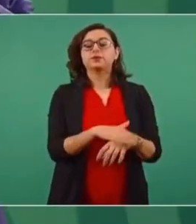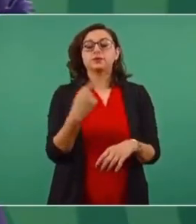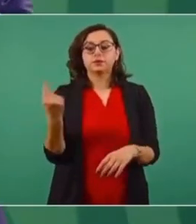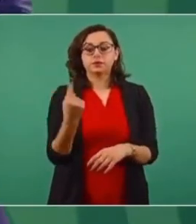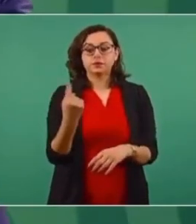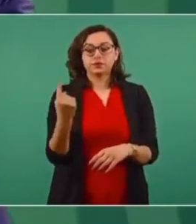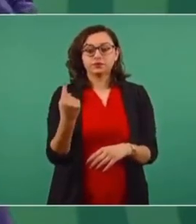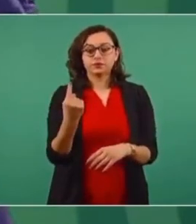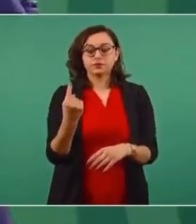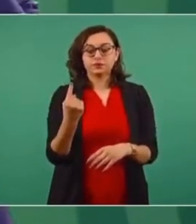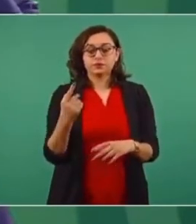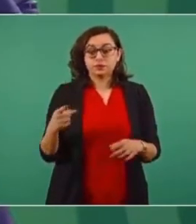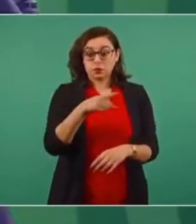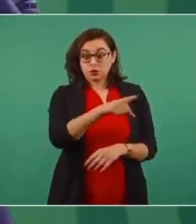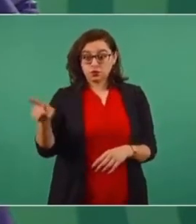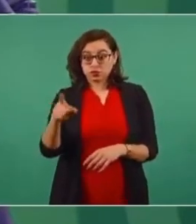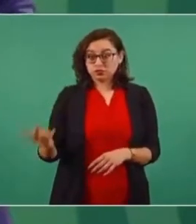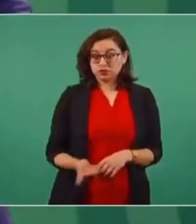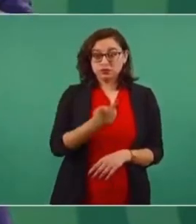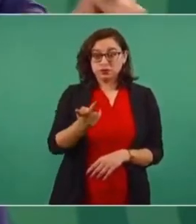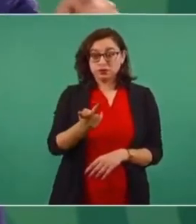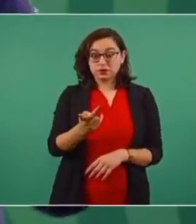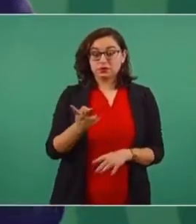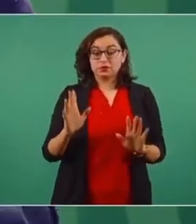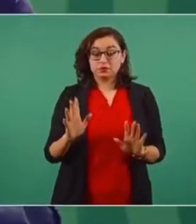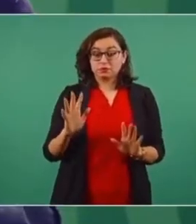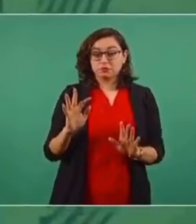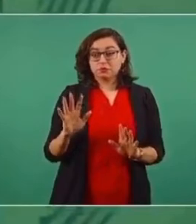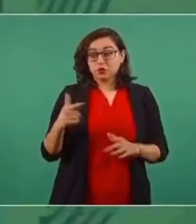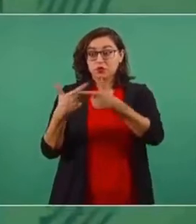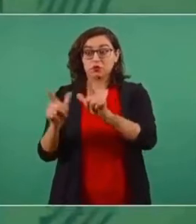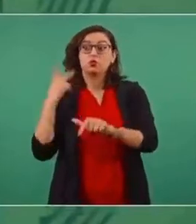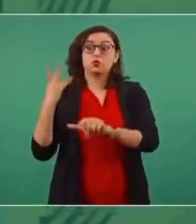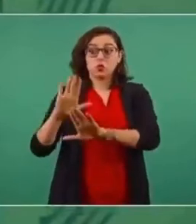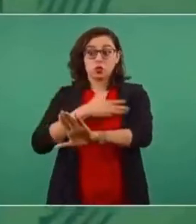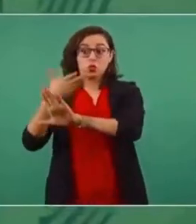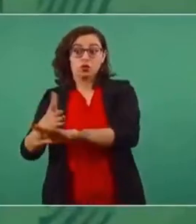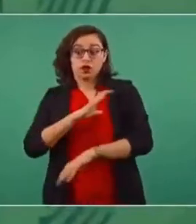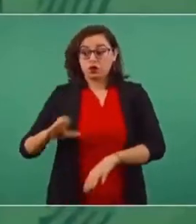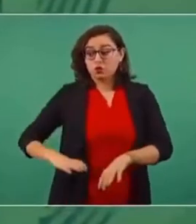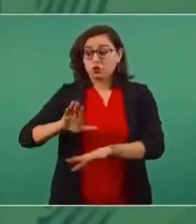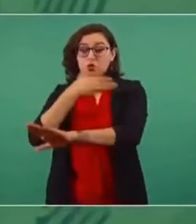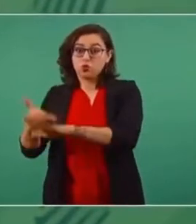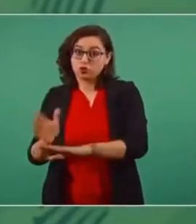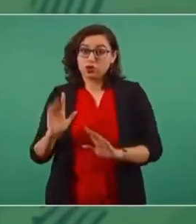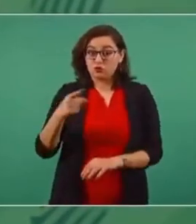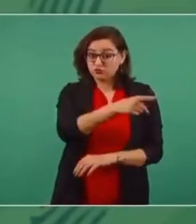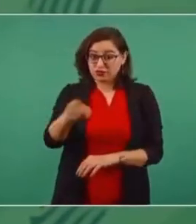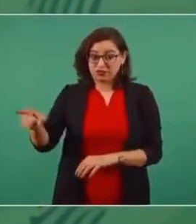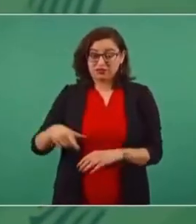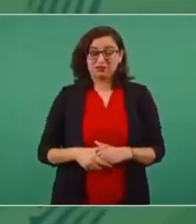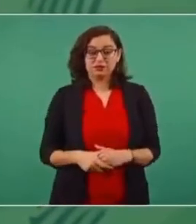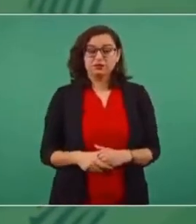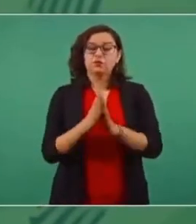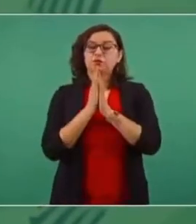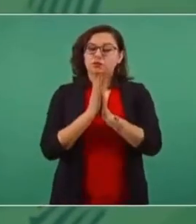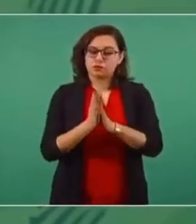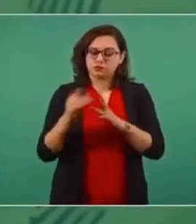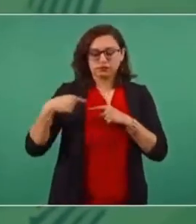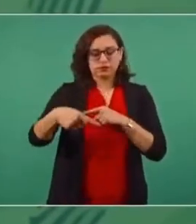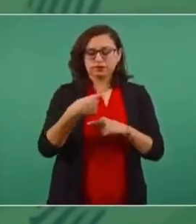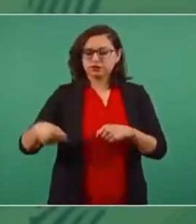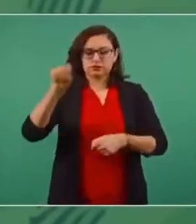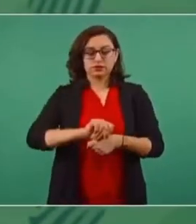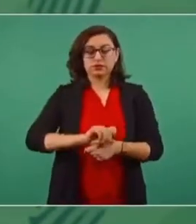porque aun cuando sea una pregunta puede significar un golpe a uno de los candidatos, a de los partidos. Vamos a esperarnos,